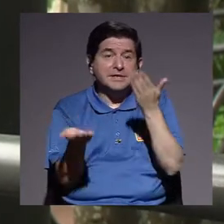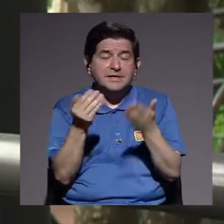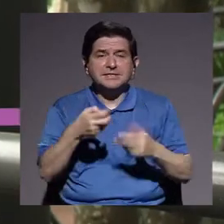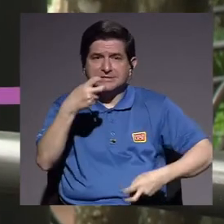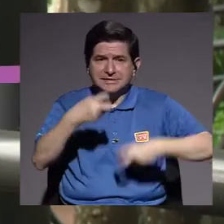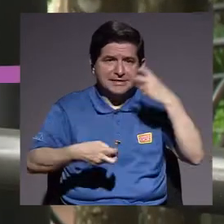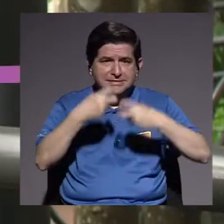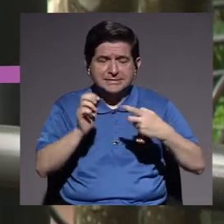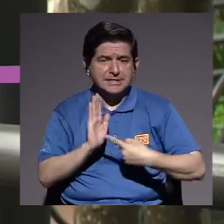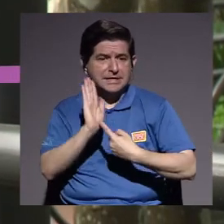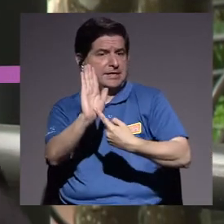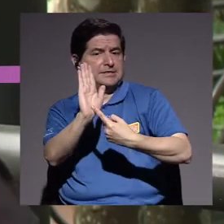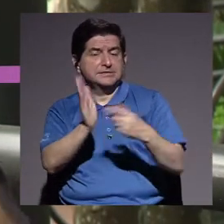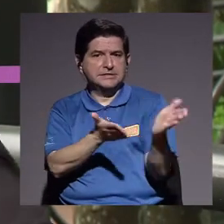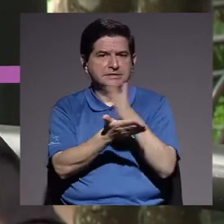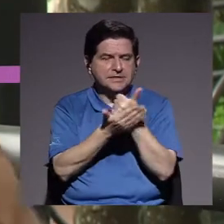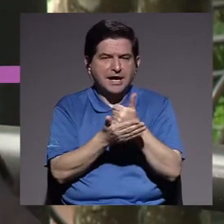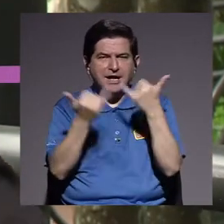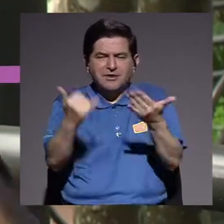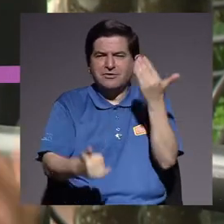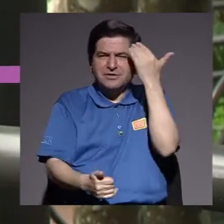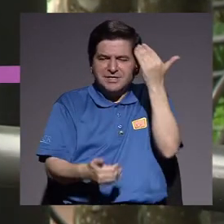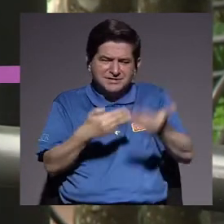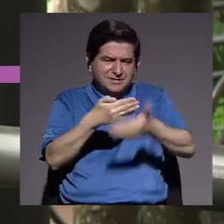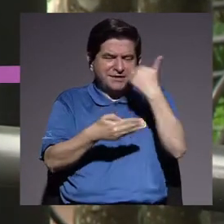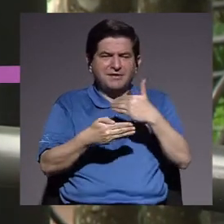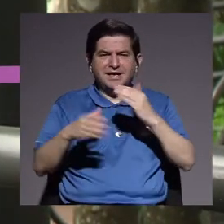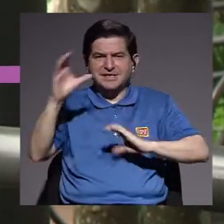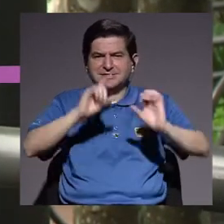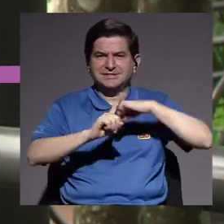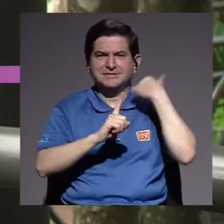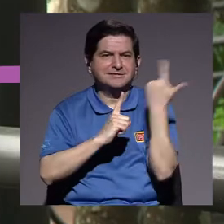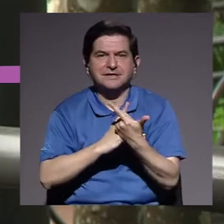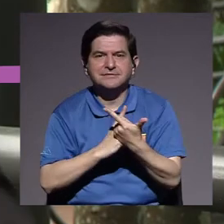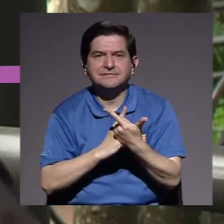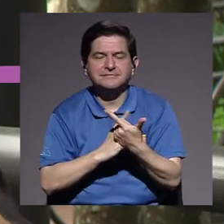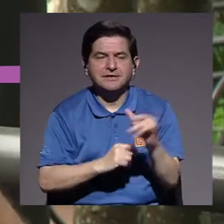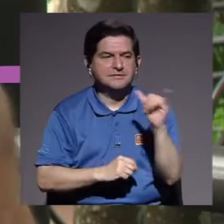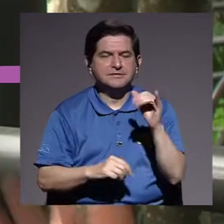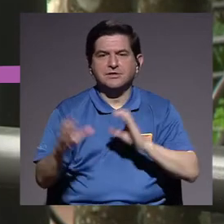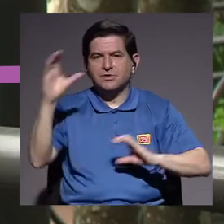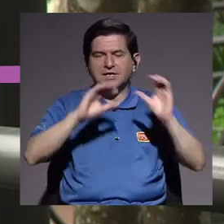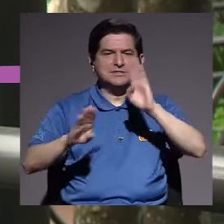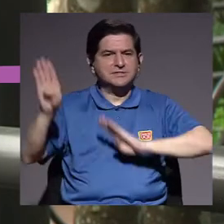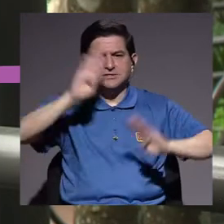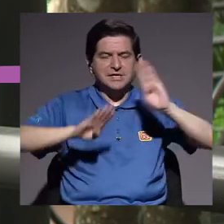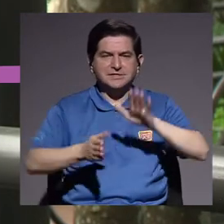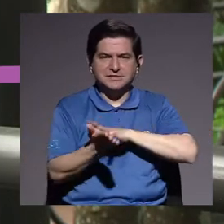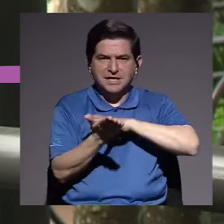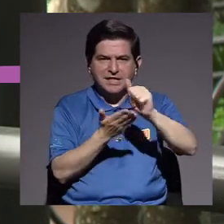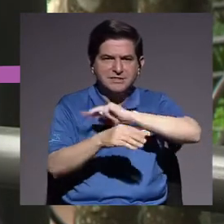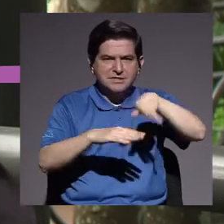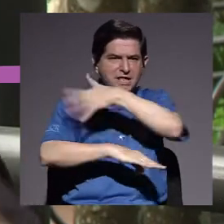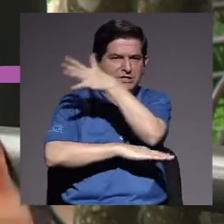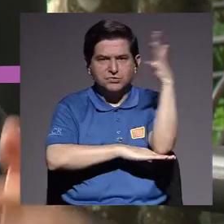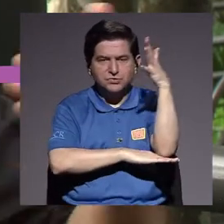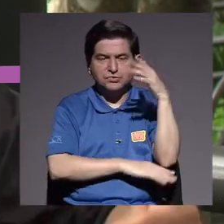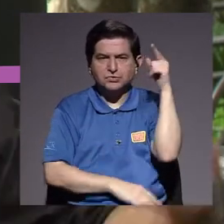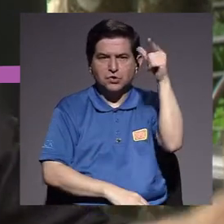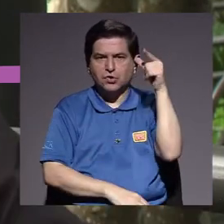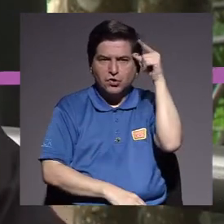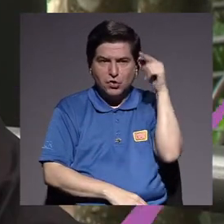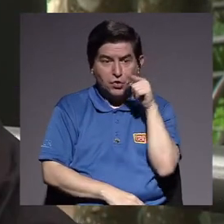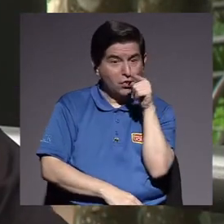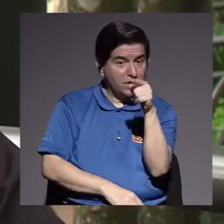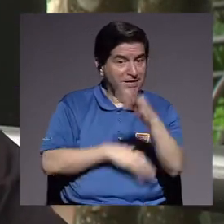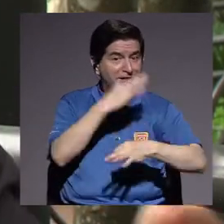la crisis alumbra. La crisis alumbra algo que ha sabido desde hace mucho tiempo en las ciencias sociales, y también en las ciencias biológicas, con la destrucción de la naturaleza. Esta lógica es